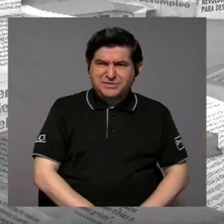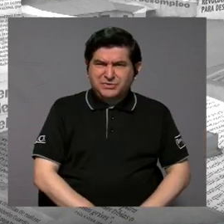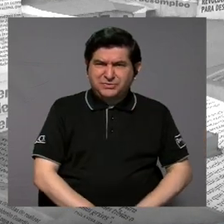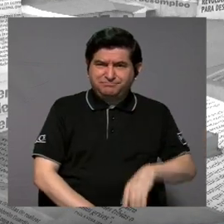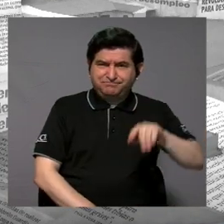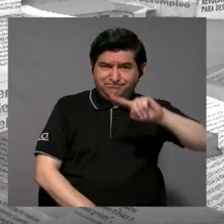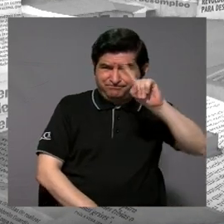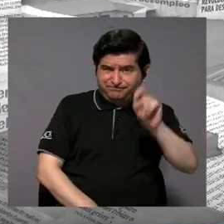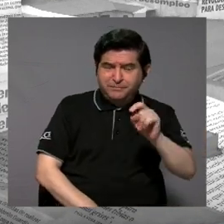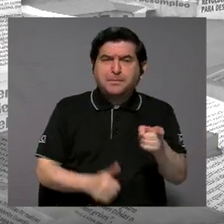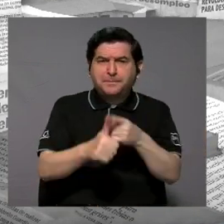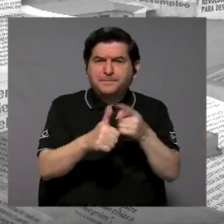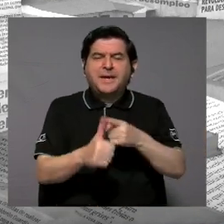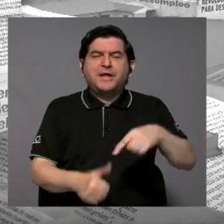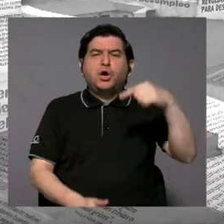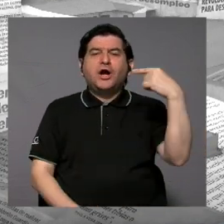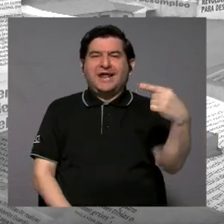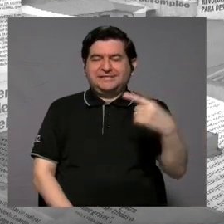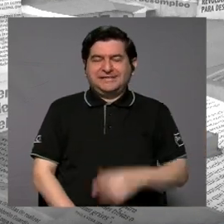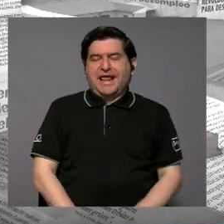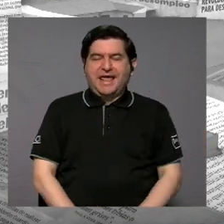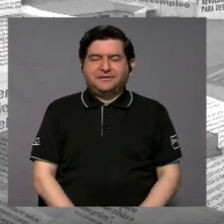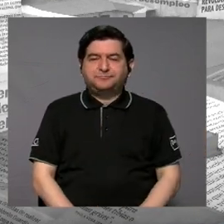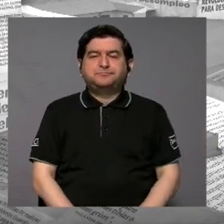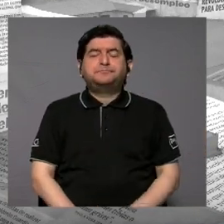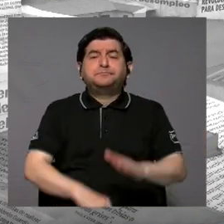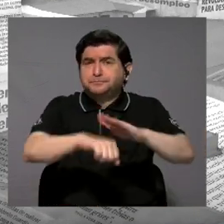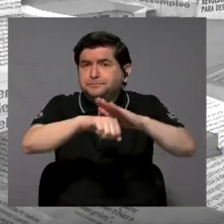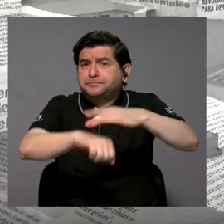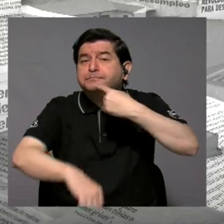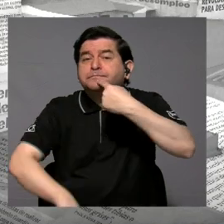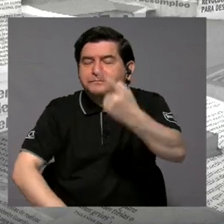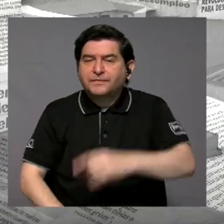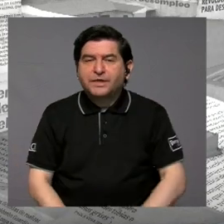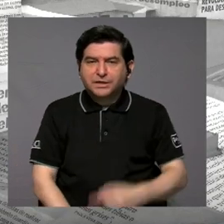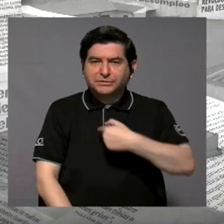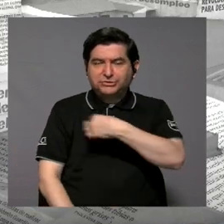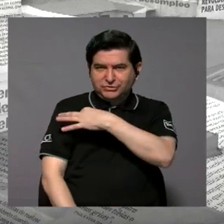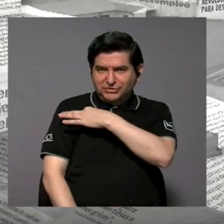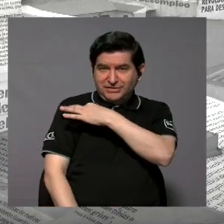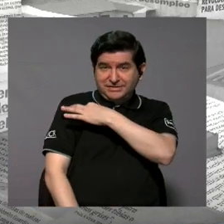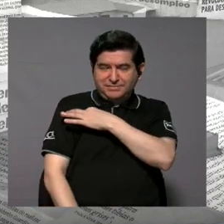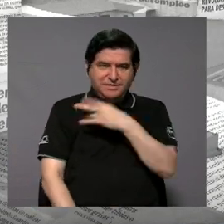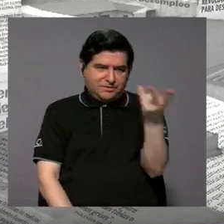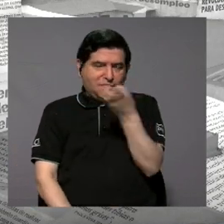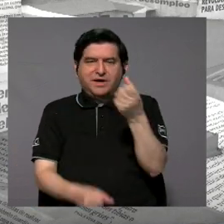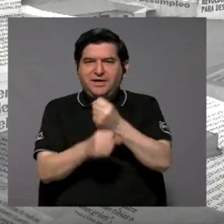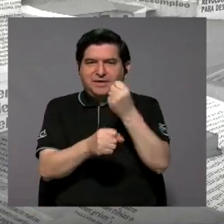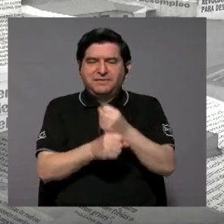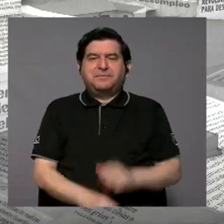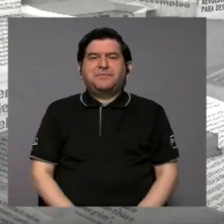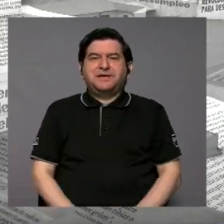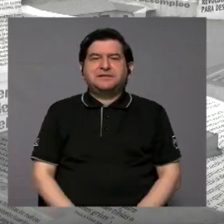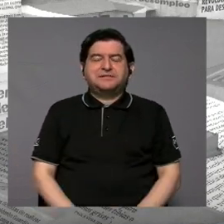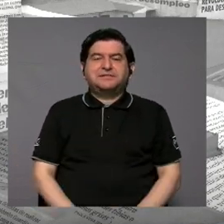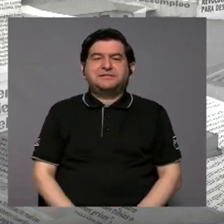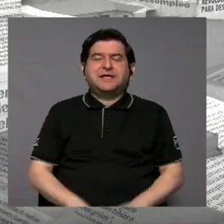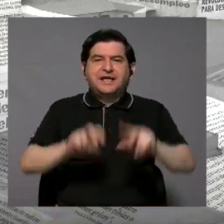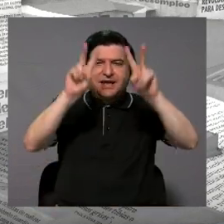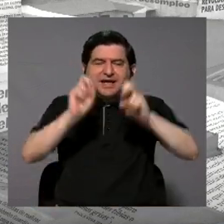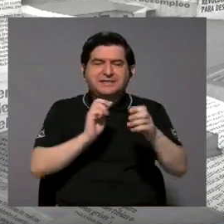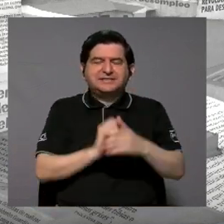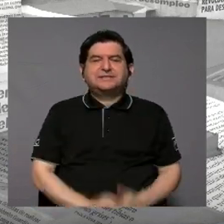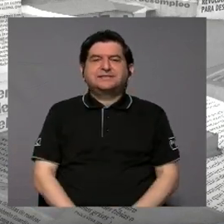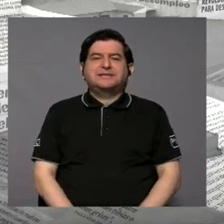vez empezamos con Graciela y déjenme decirles una cosa. Yo las invito porque ellas trabajan en las pruebas de actitud